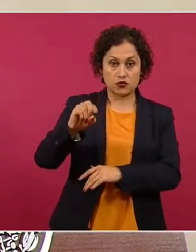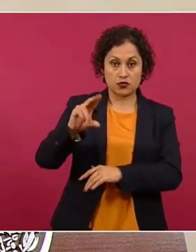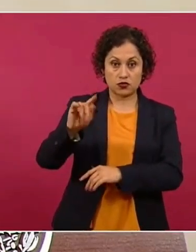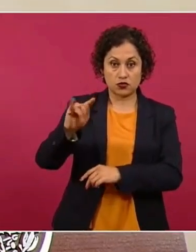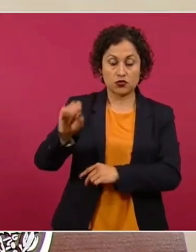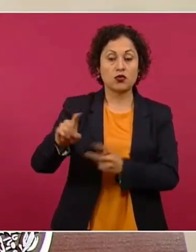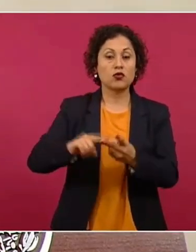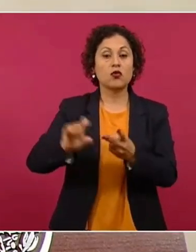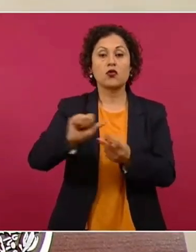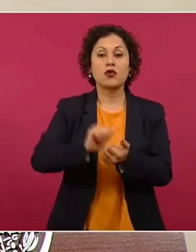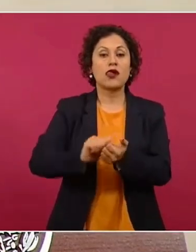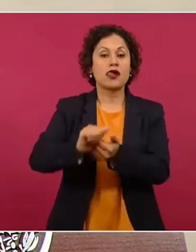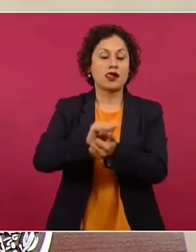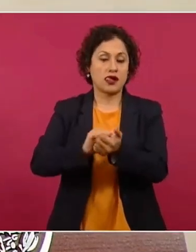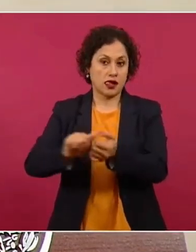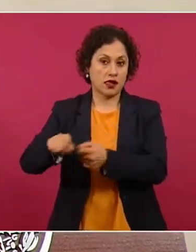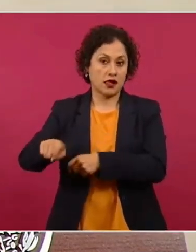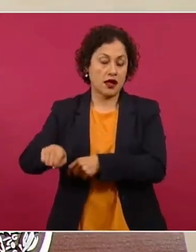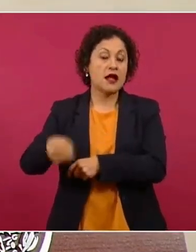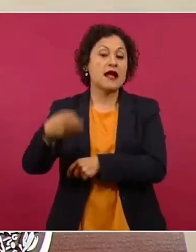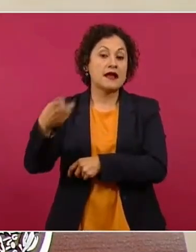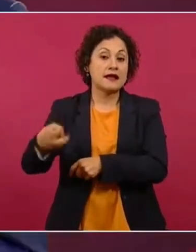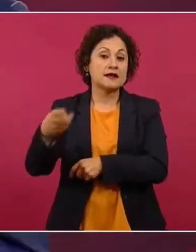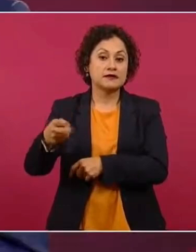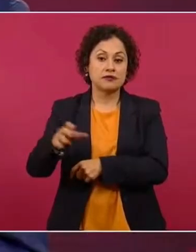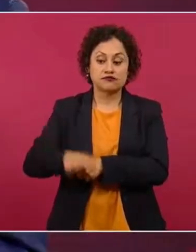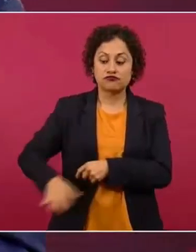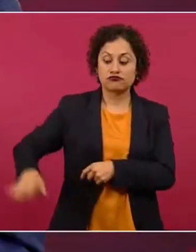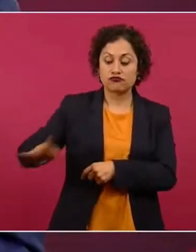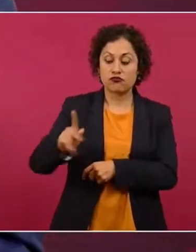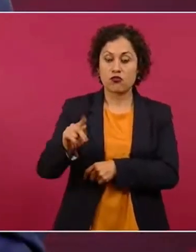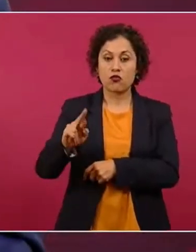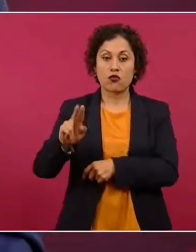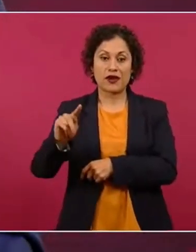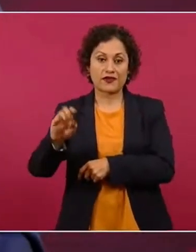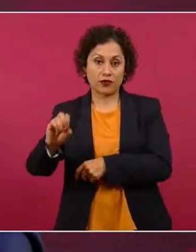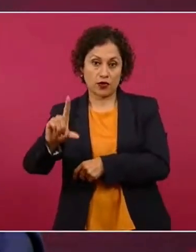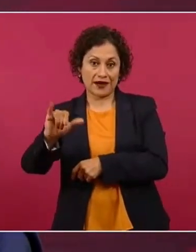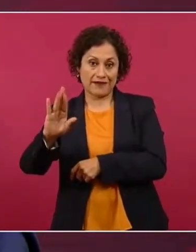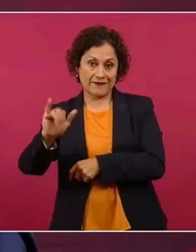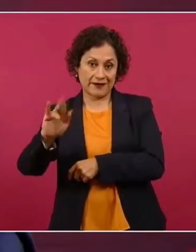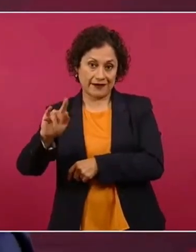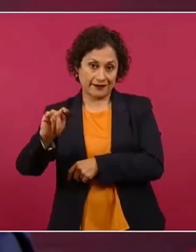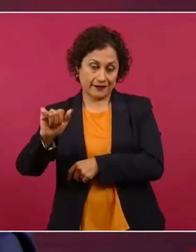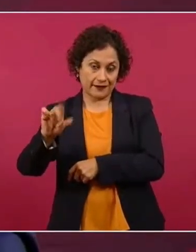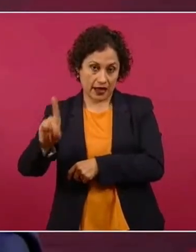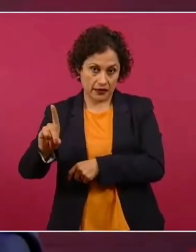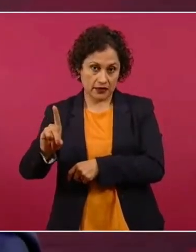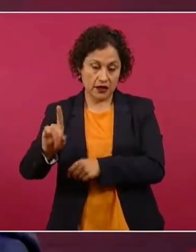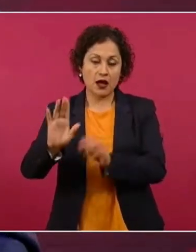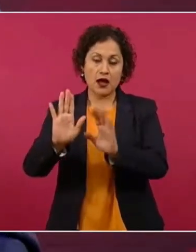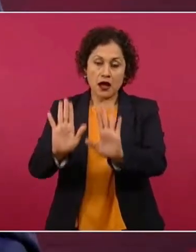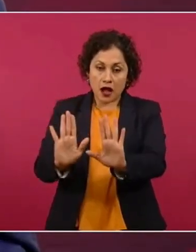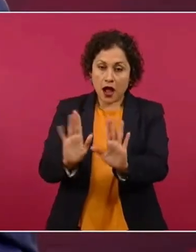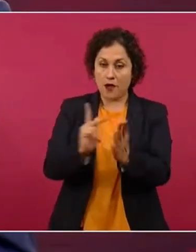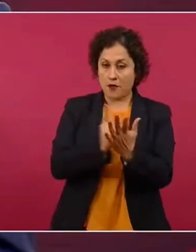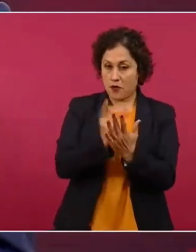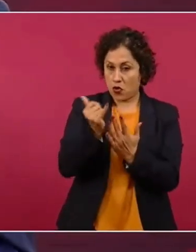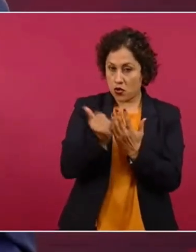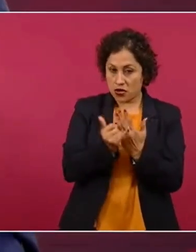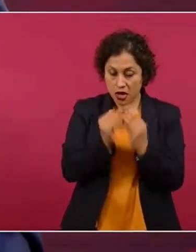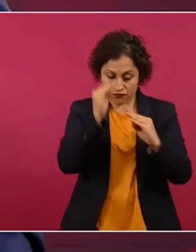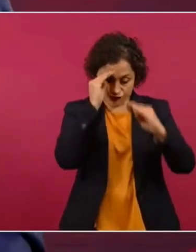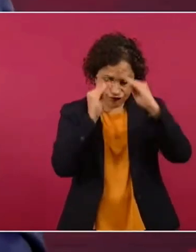liquefacción en Puerto Libertad. Pero está todavía en proyecto,